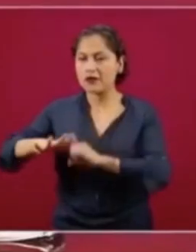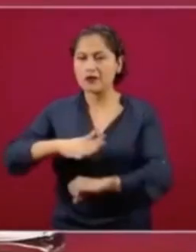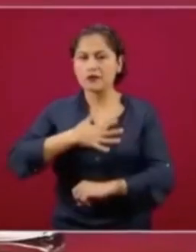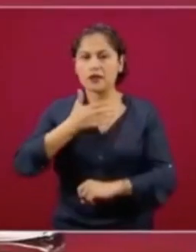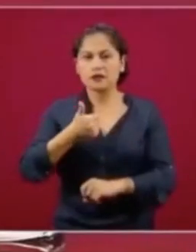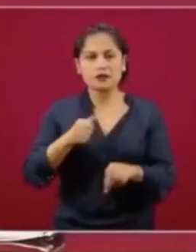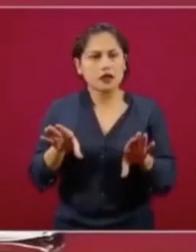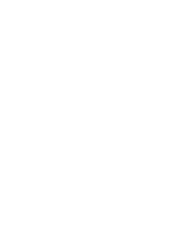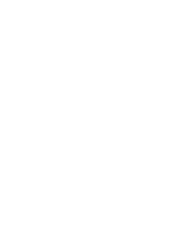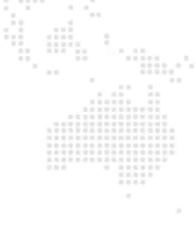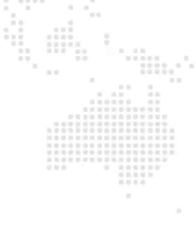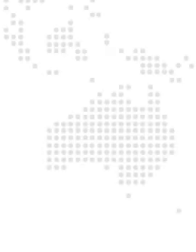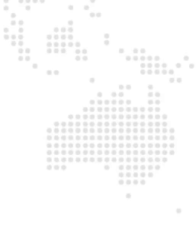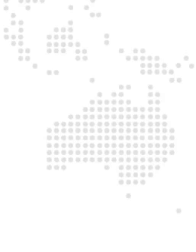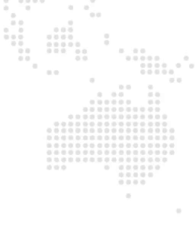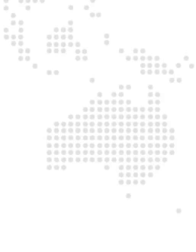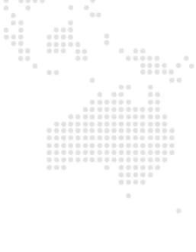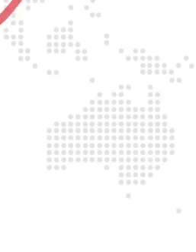programas integrales.